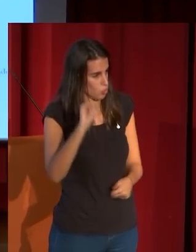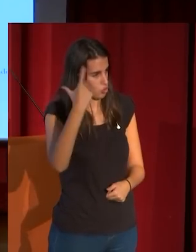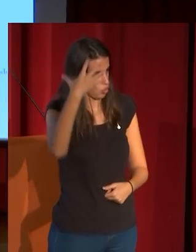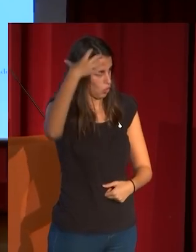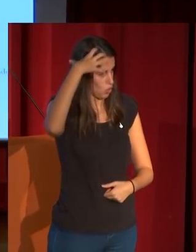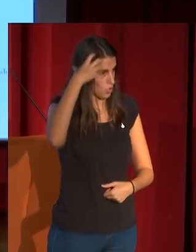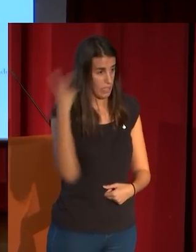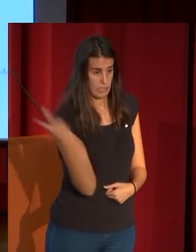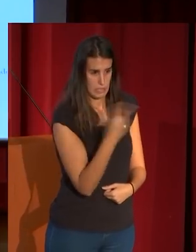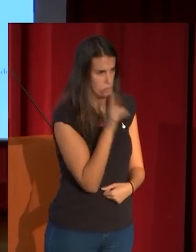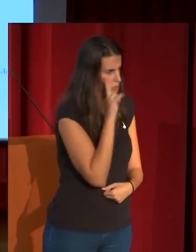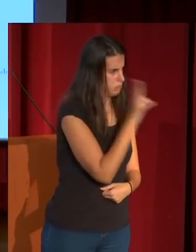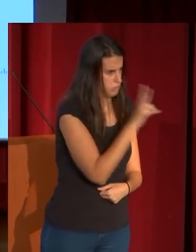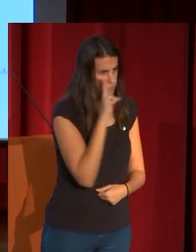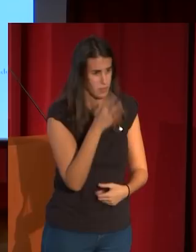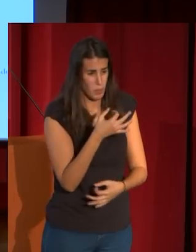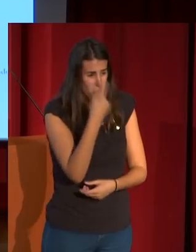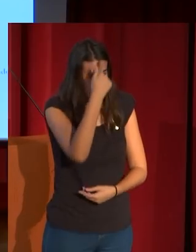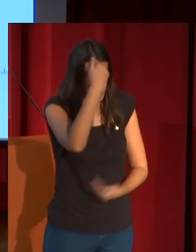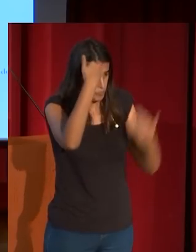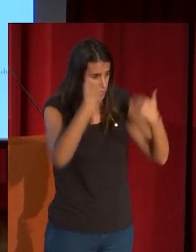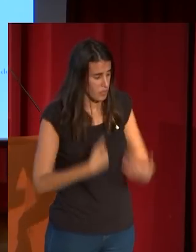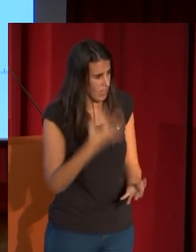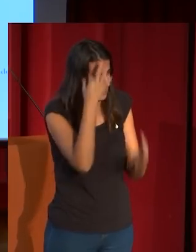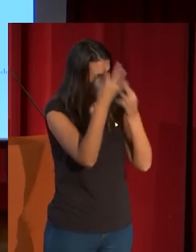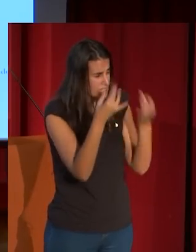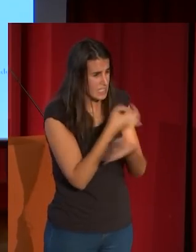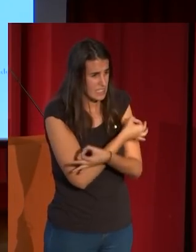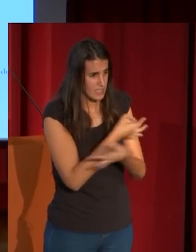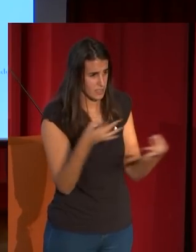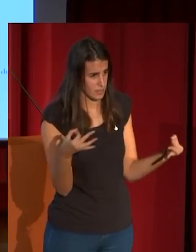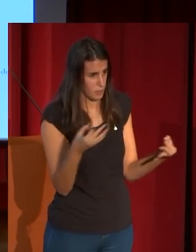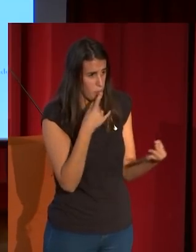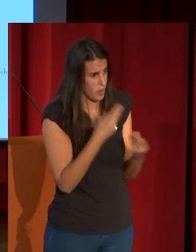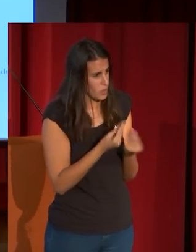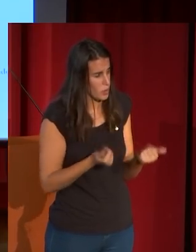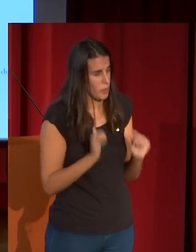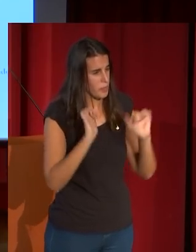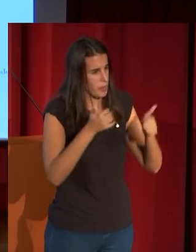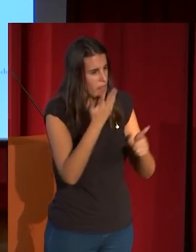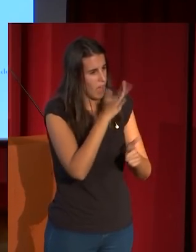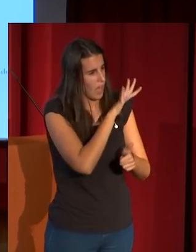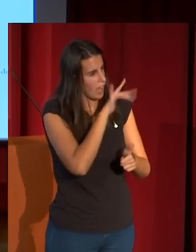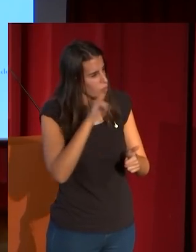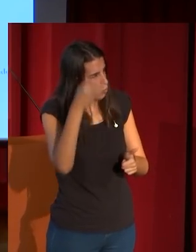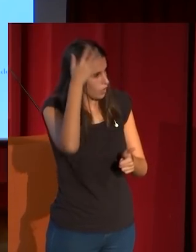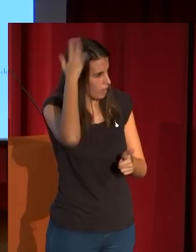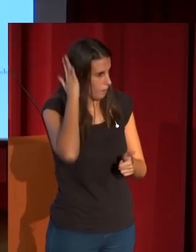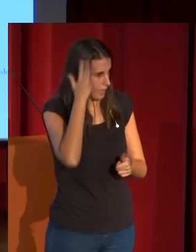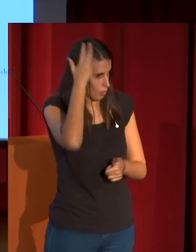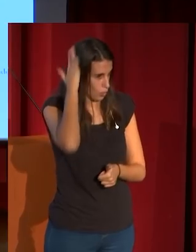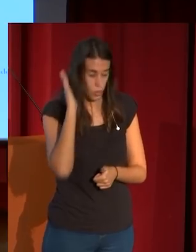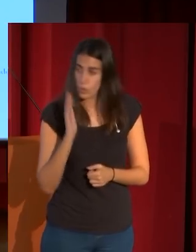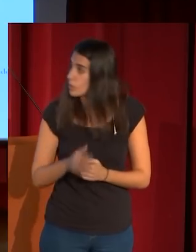estudio riguroso anatómico, donde empiezan a aparecer estos azulados en el pelo. Fíjense, las